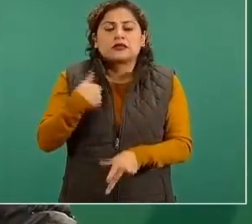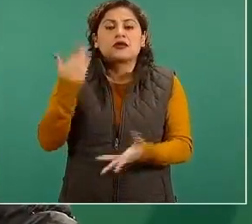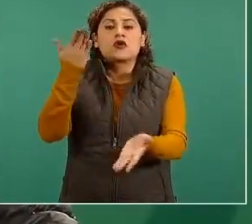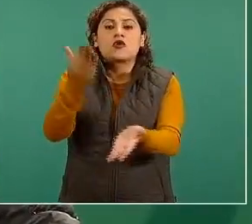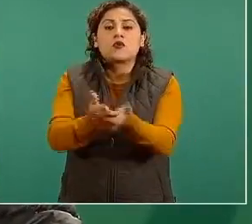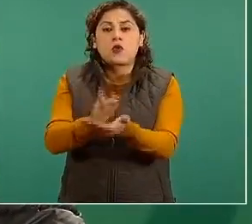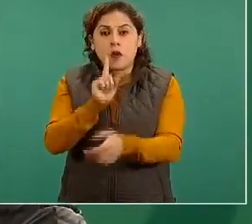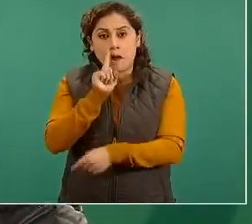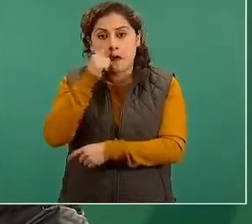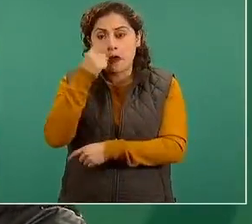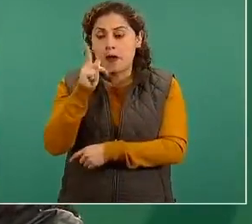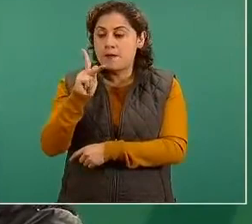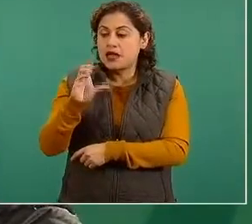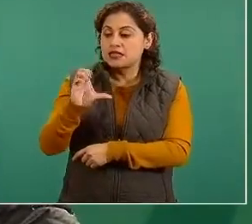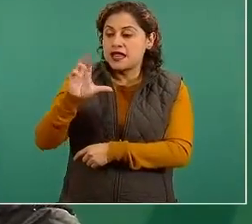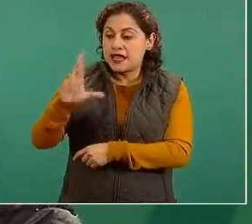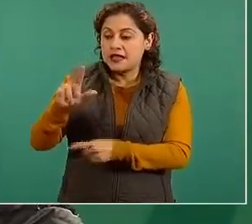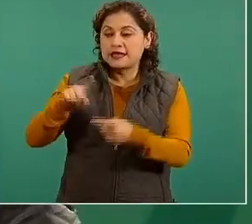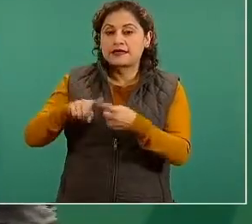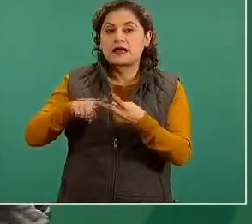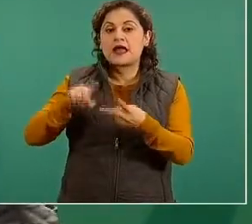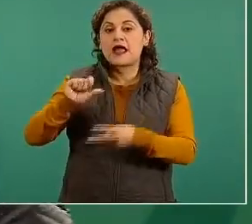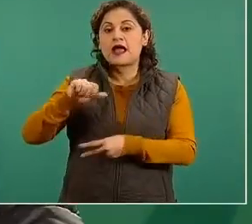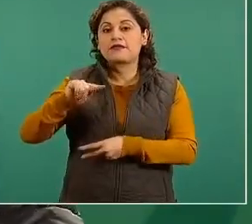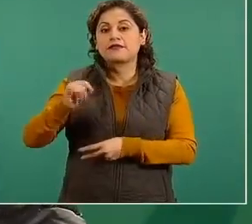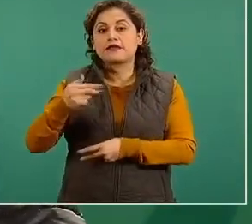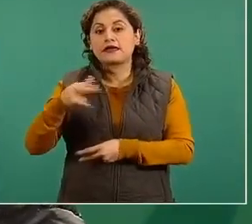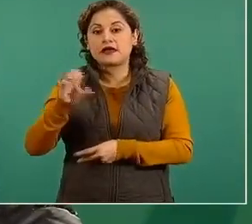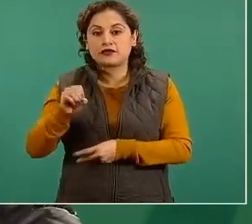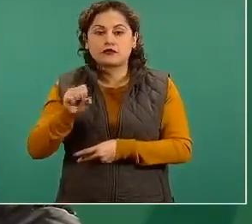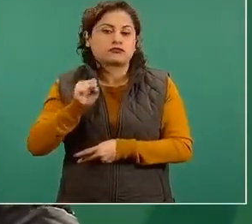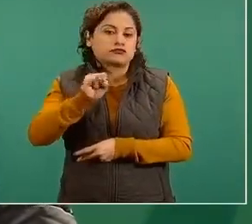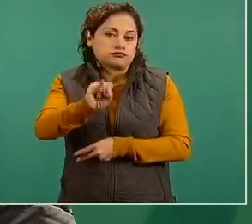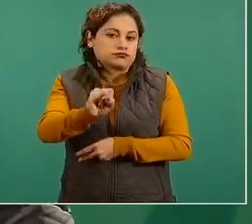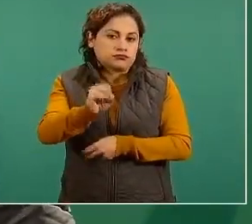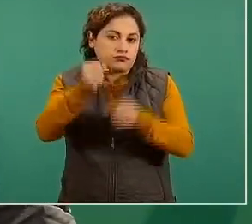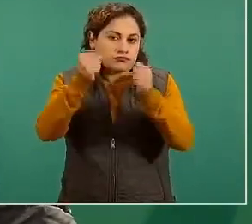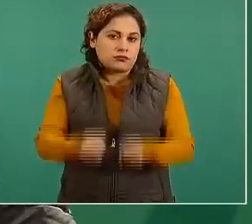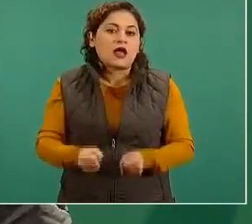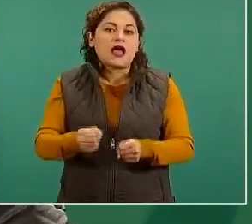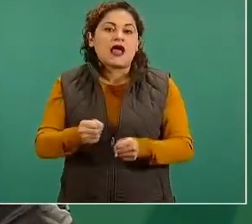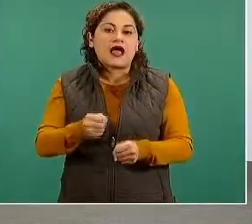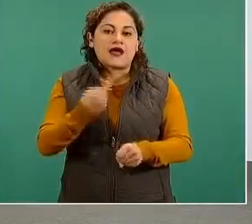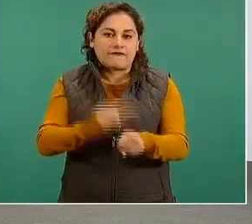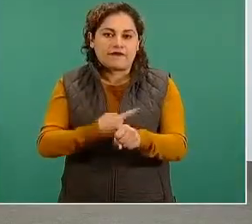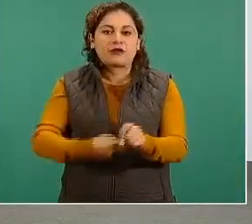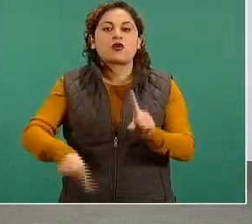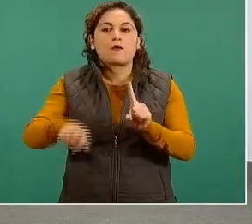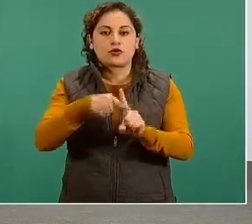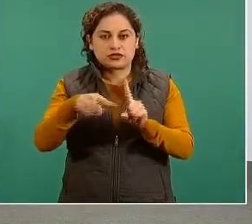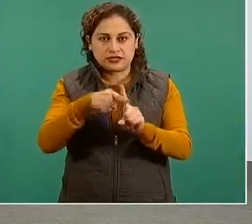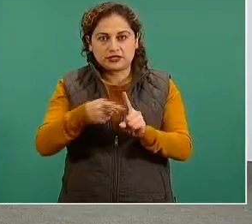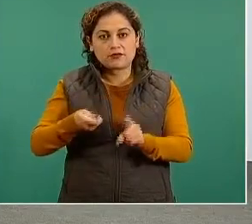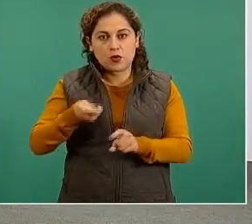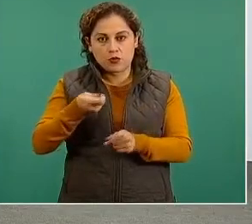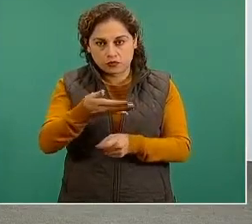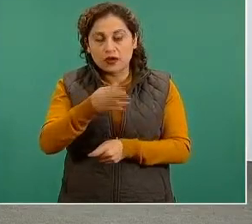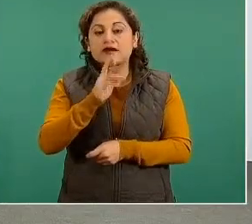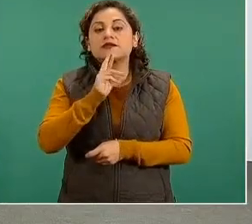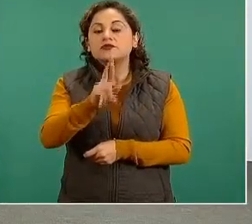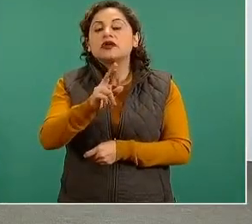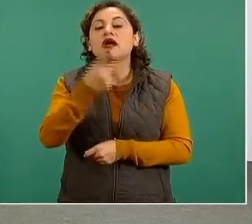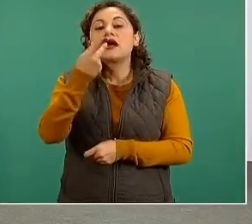antígeno va a resultar positiva pero si se toma una prueba serológica de anticuerpos